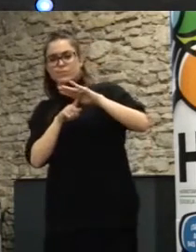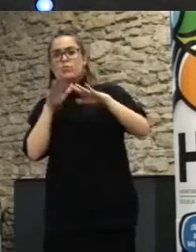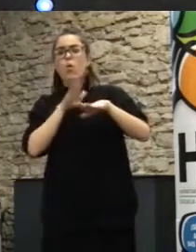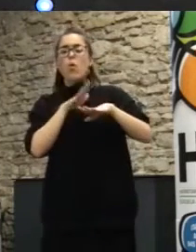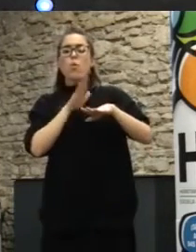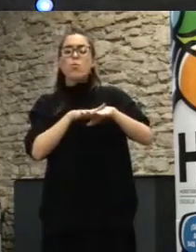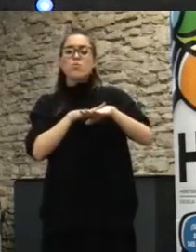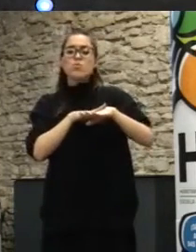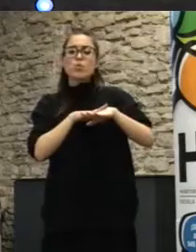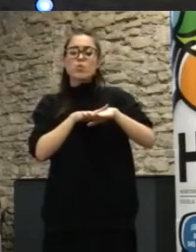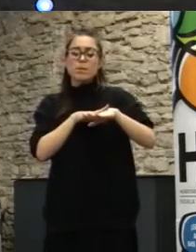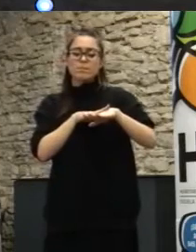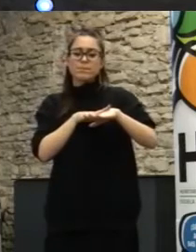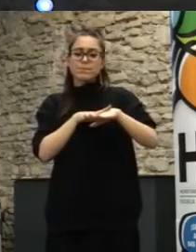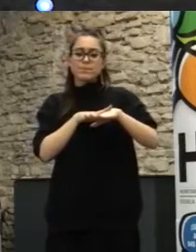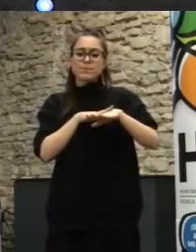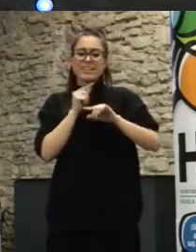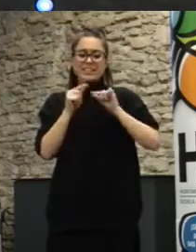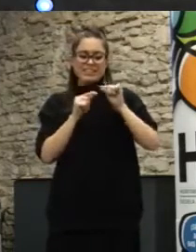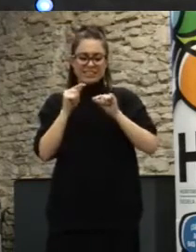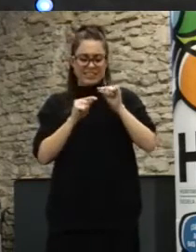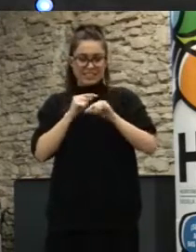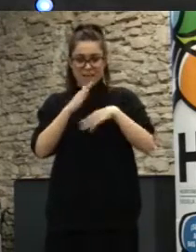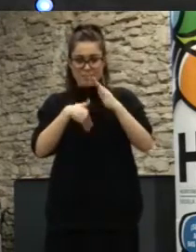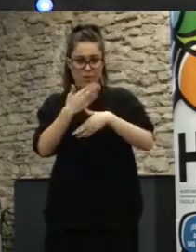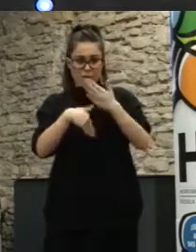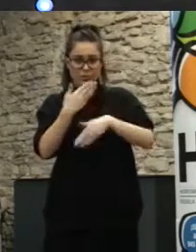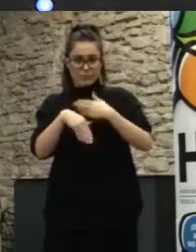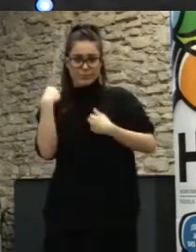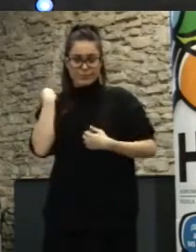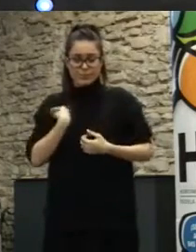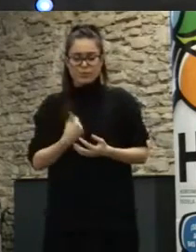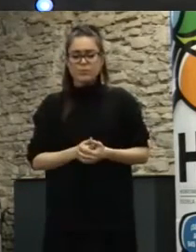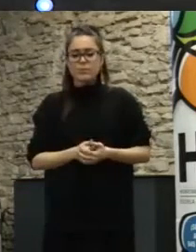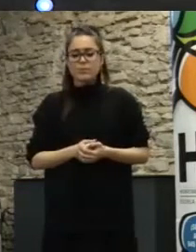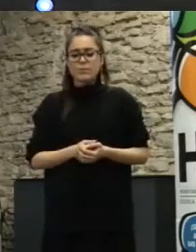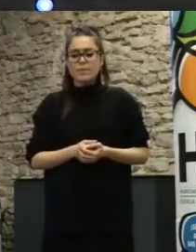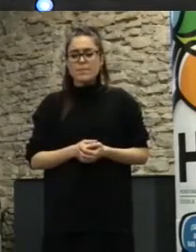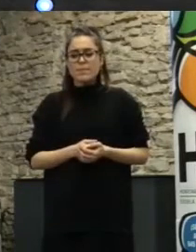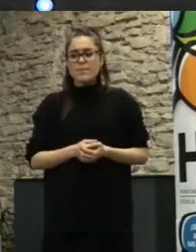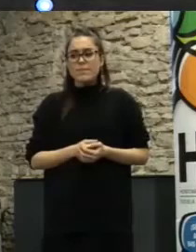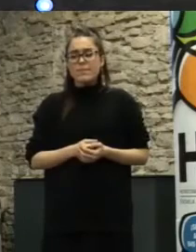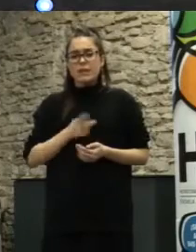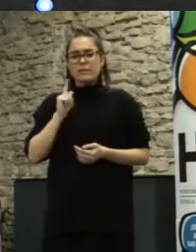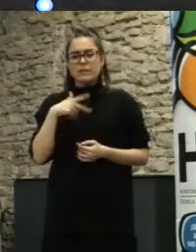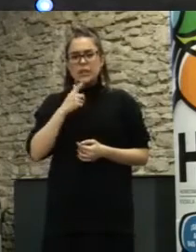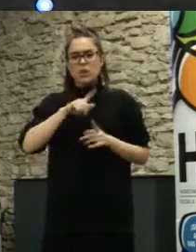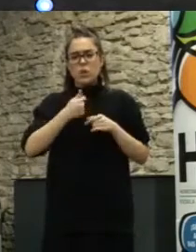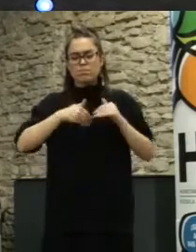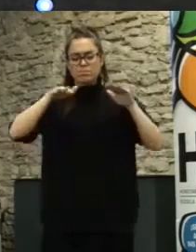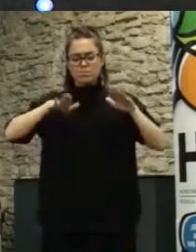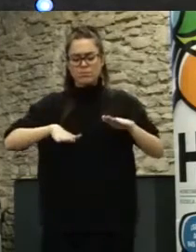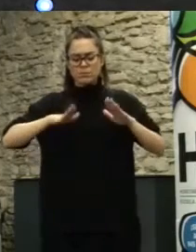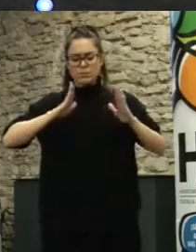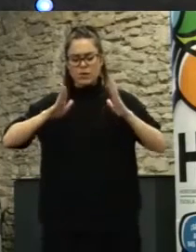y las resistencias que hubo y las críticas a los procesos hay un periodo de reflexión sobre los problemas que